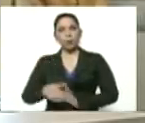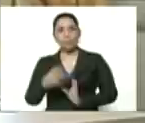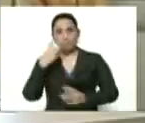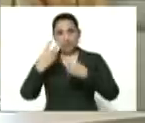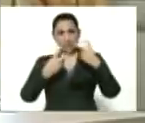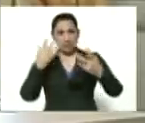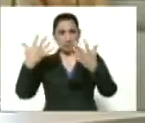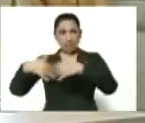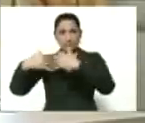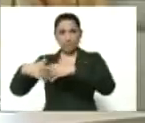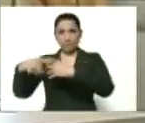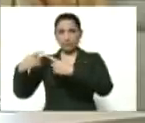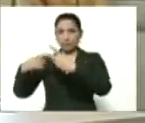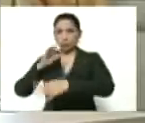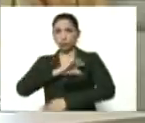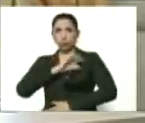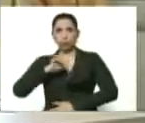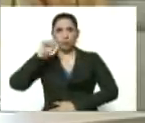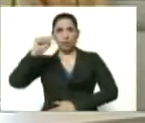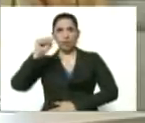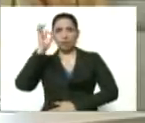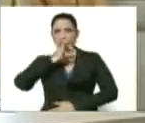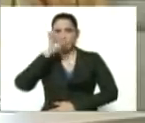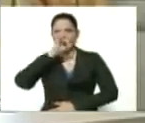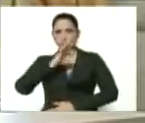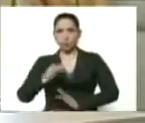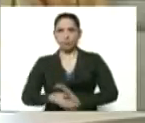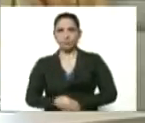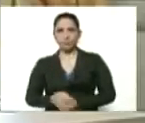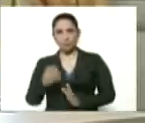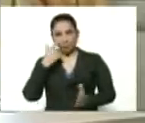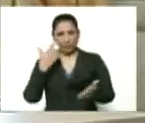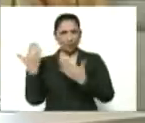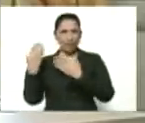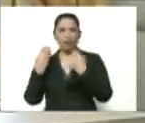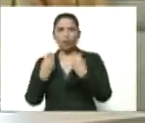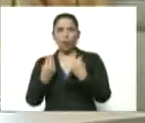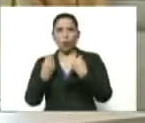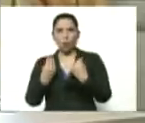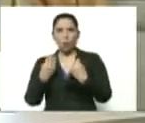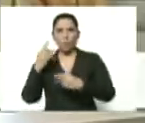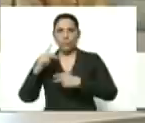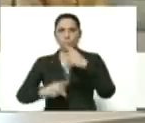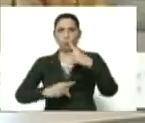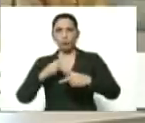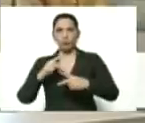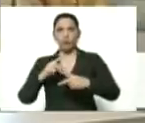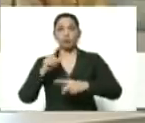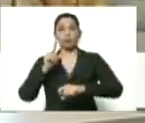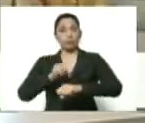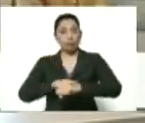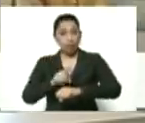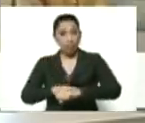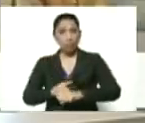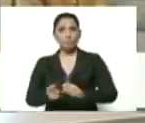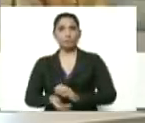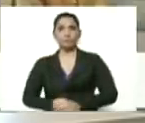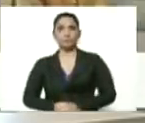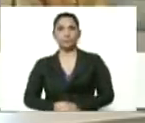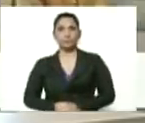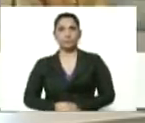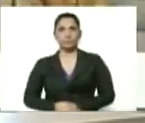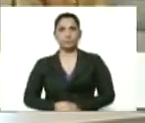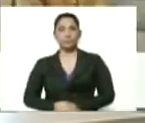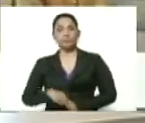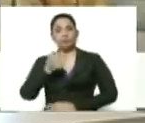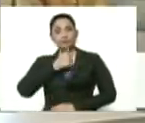a la empresa mixta socialista Porcinos del Alba, para que ustedes vean cómo estamos produciendo con tiempo, con mucha